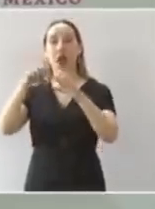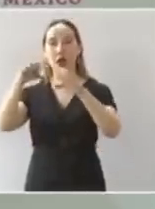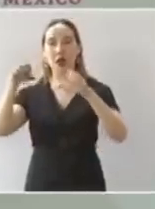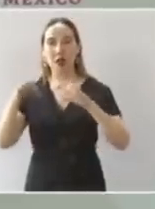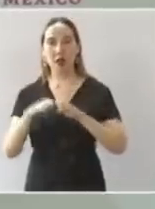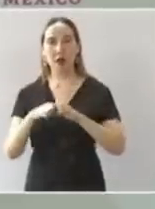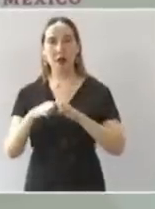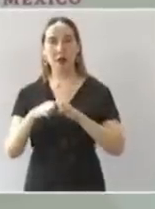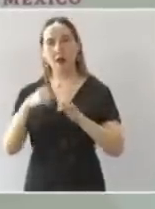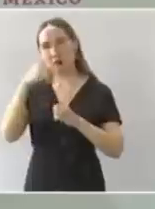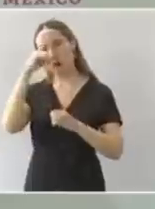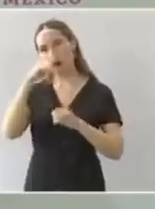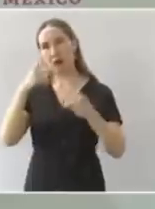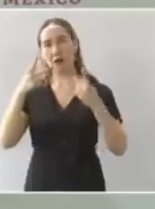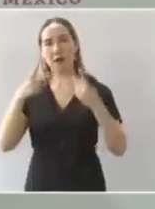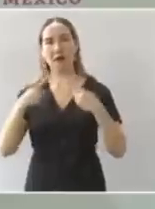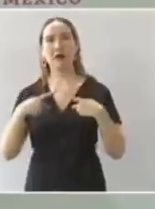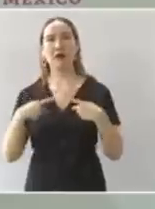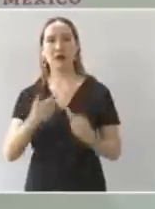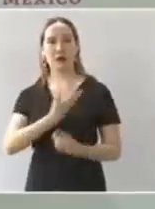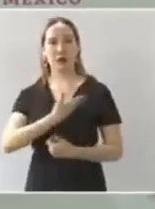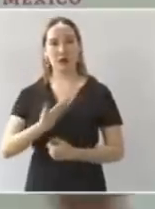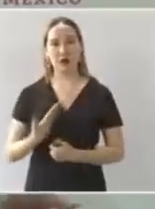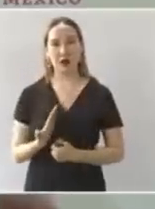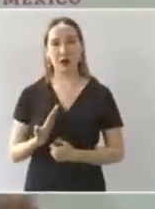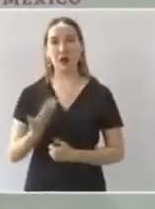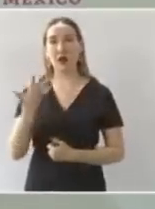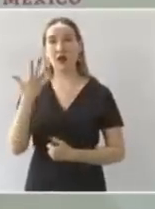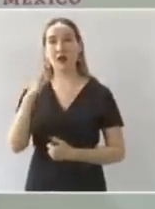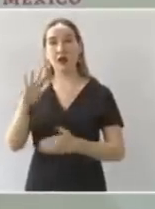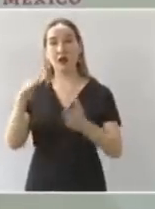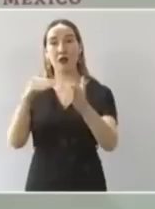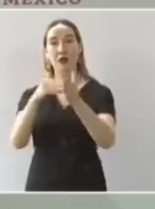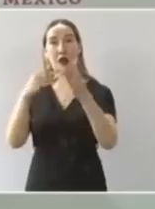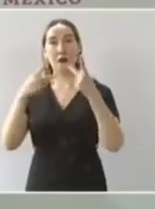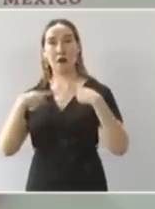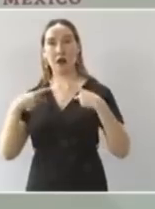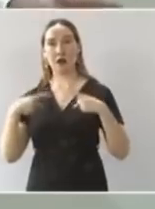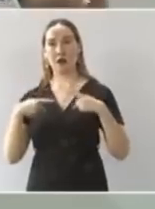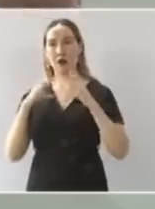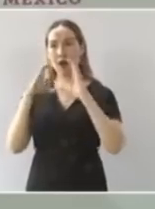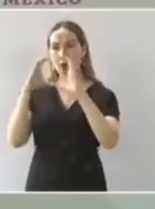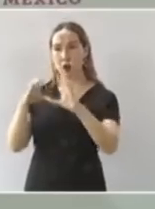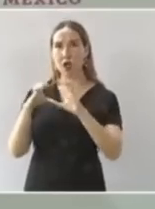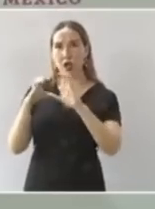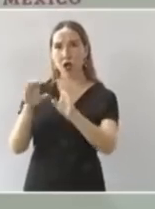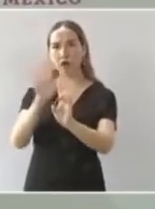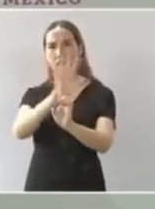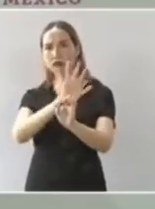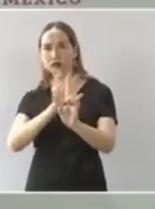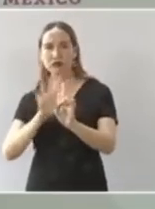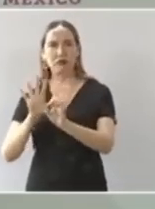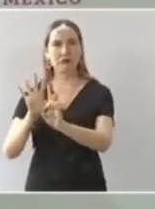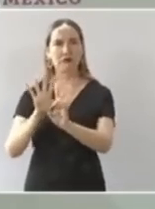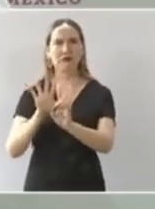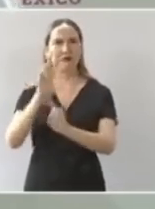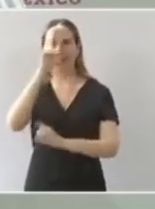.000 elementos elementos ahora miren bueno el señor Loza que está aquí conmigo